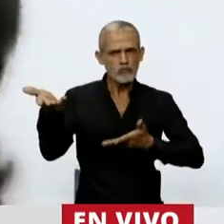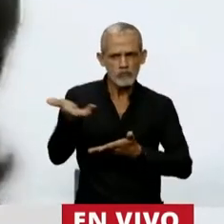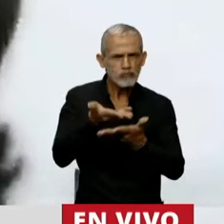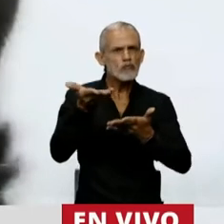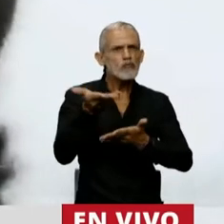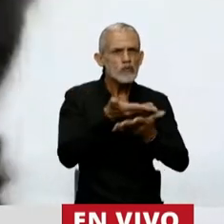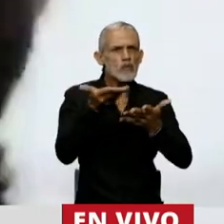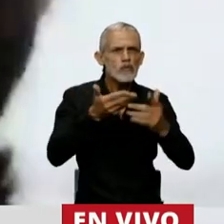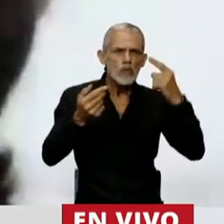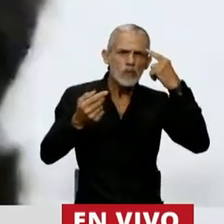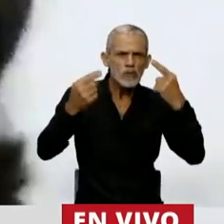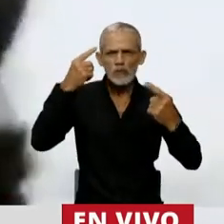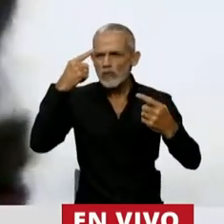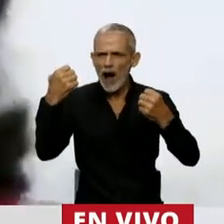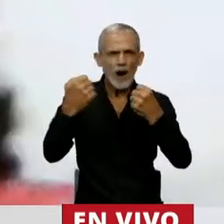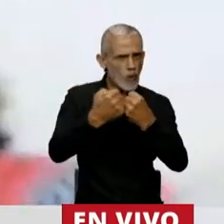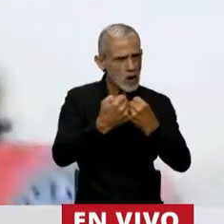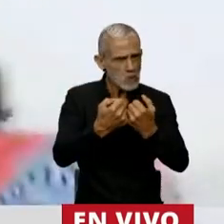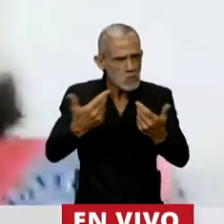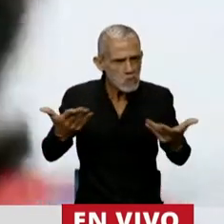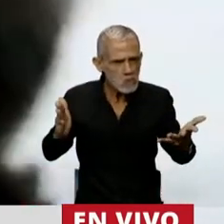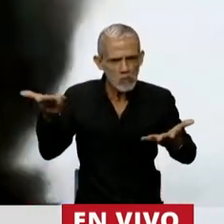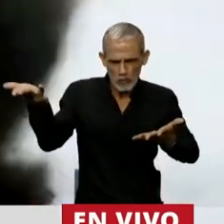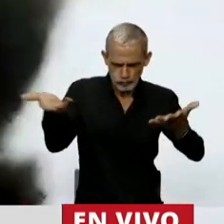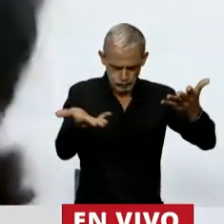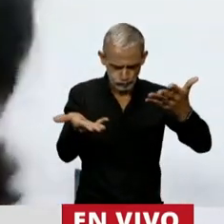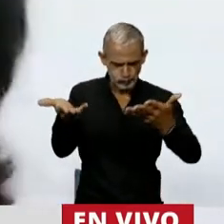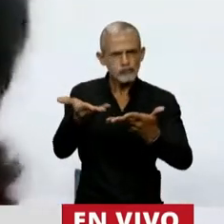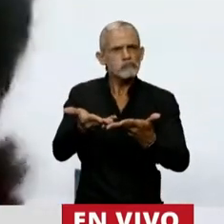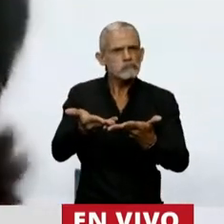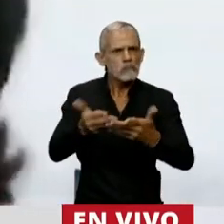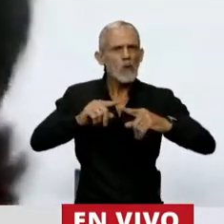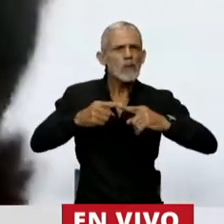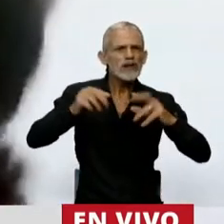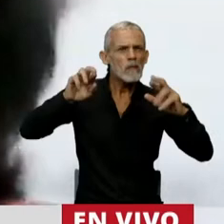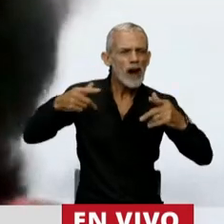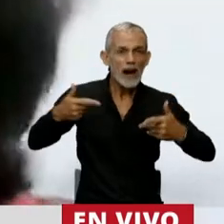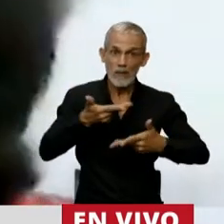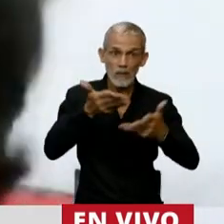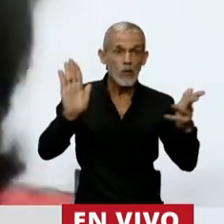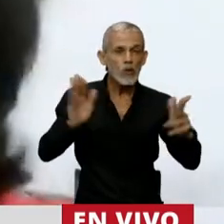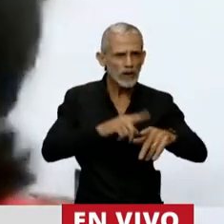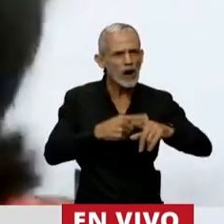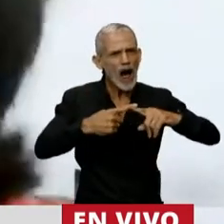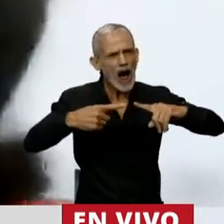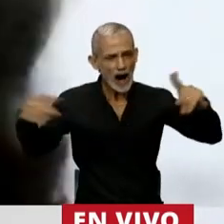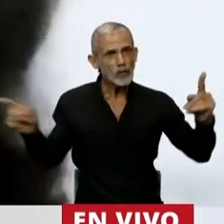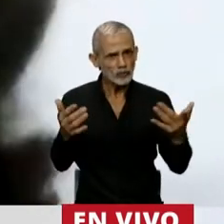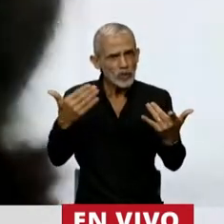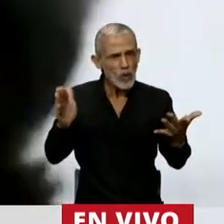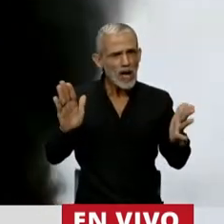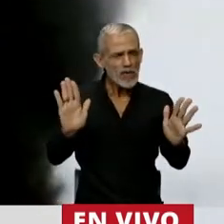construcción de consensos y que estos simienten para establecer políticas públicas a largo plazo e incluso